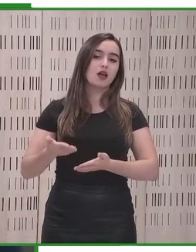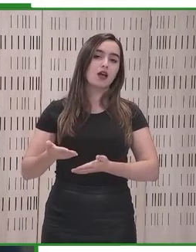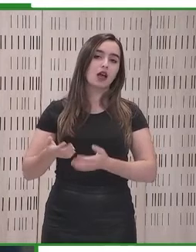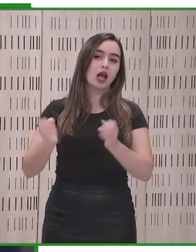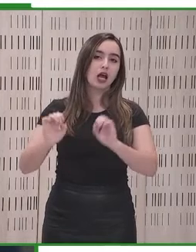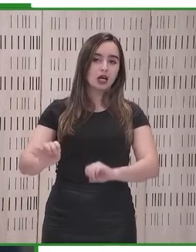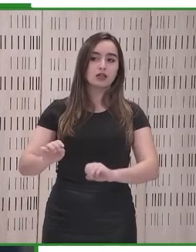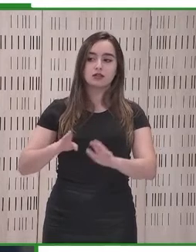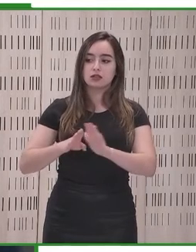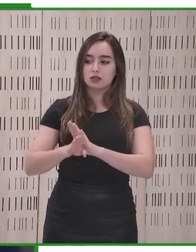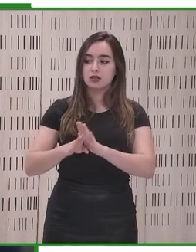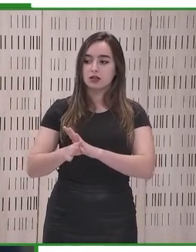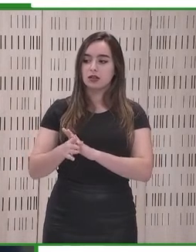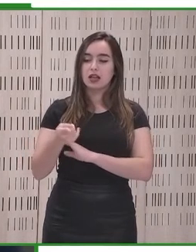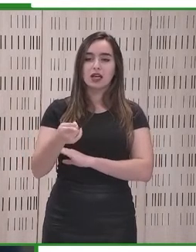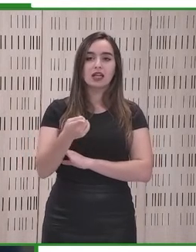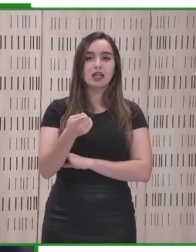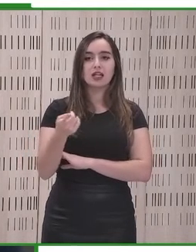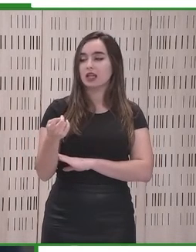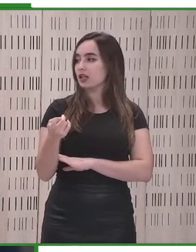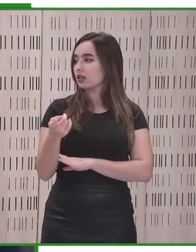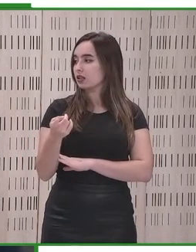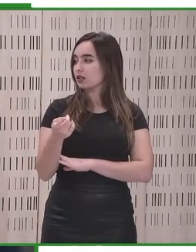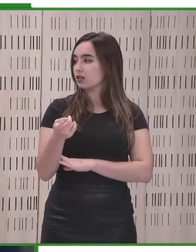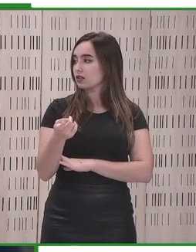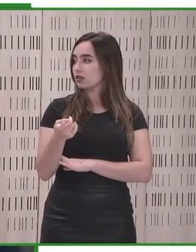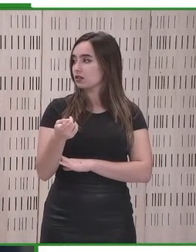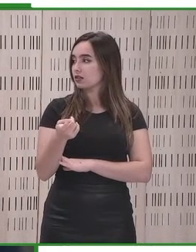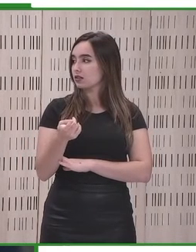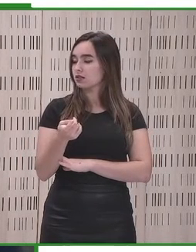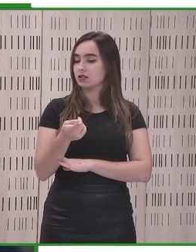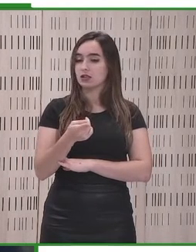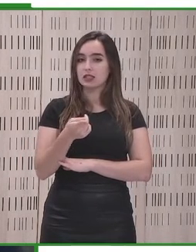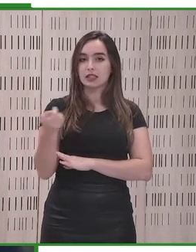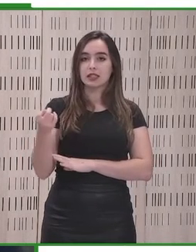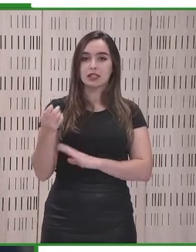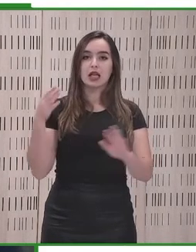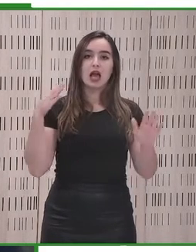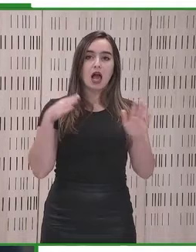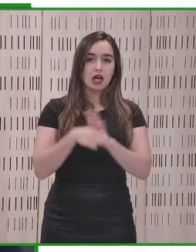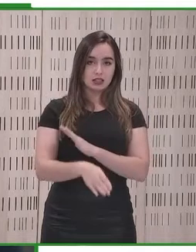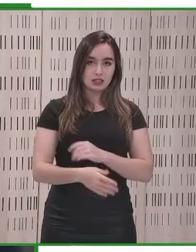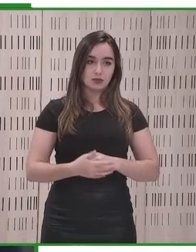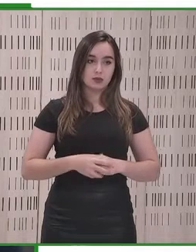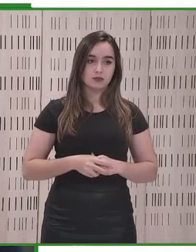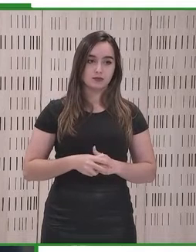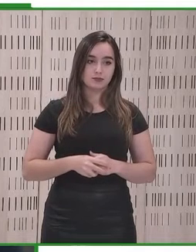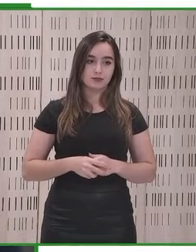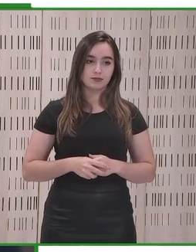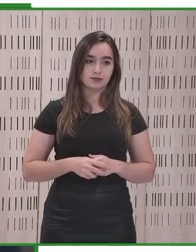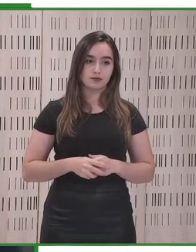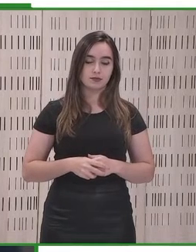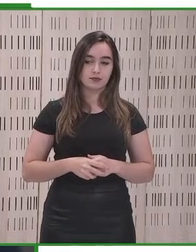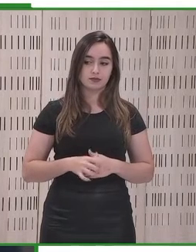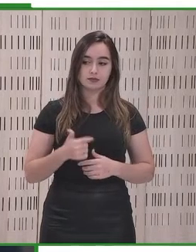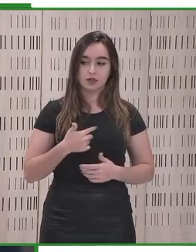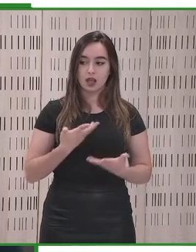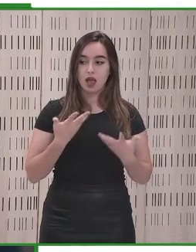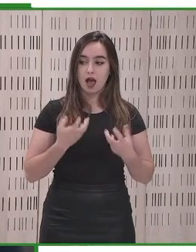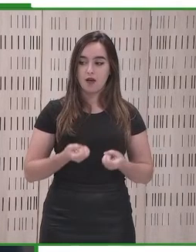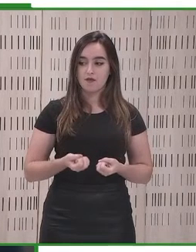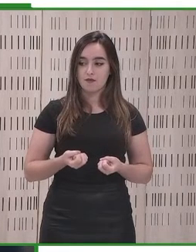Es decir, que cuando se creen estos servicios de apoyo de soporte sean accesibles.